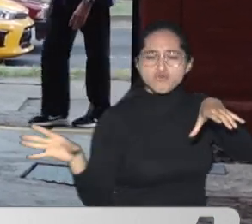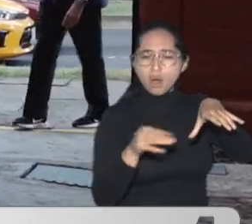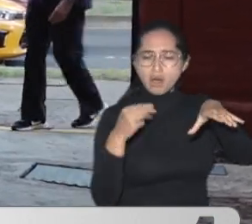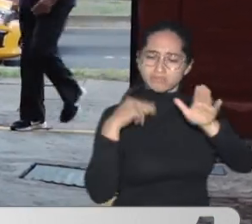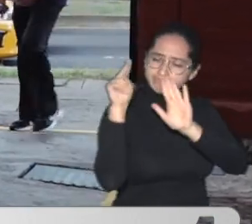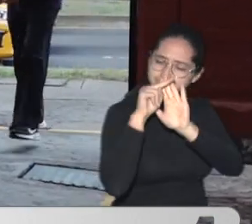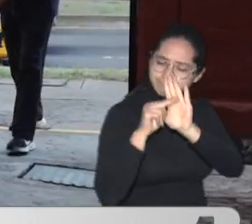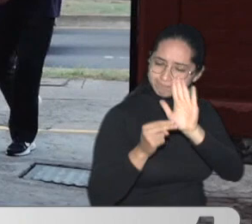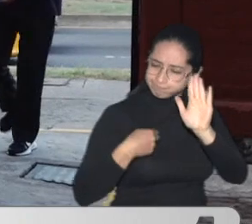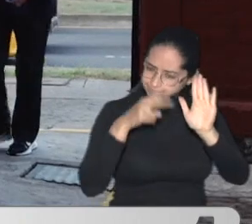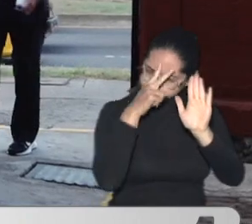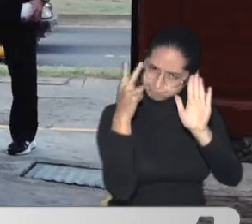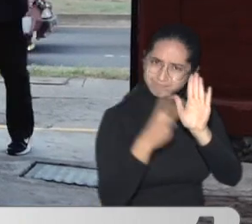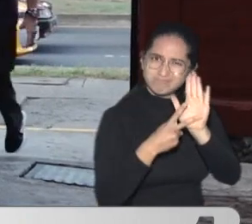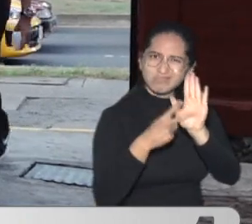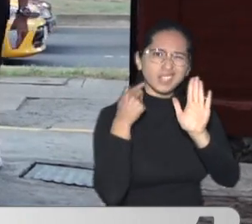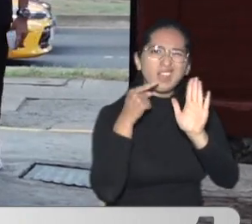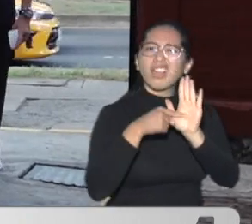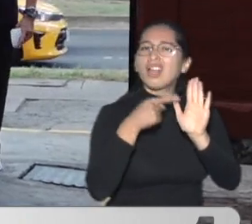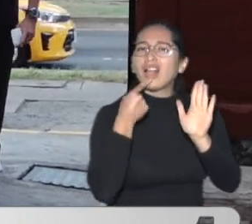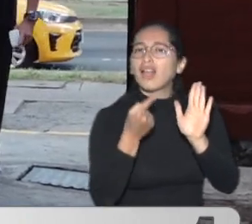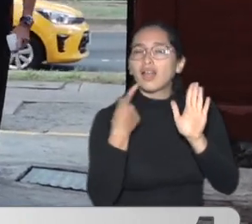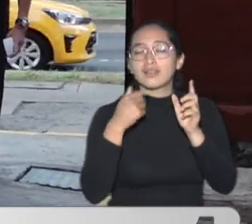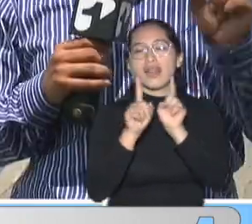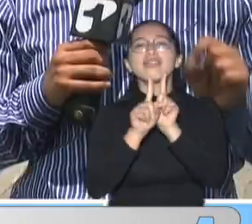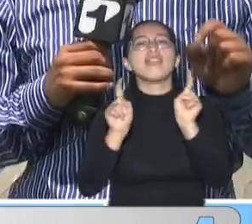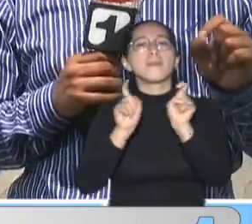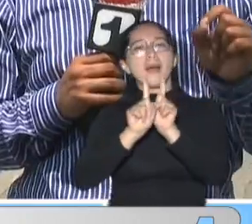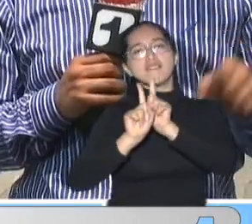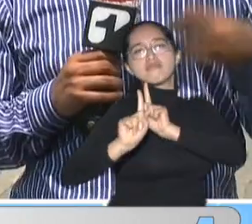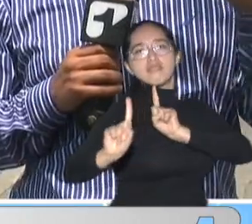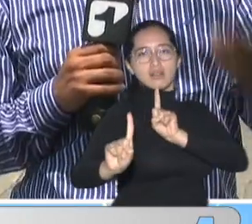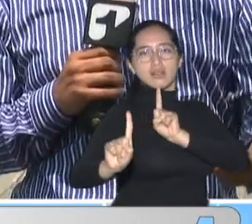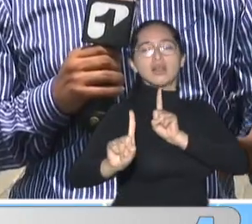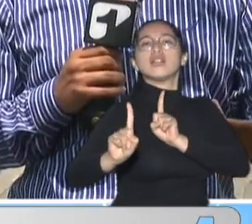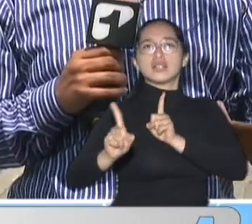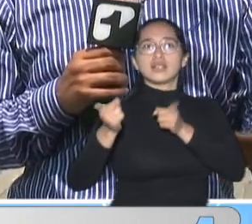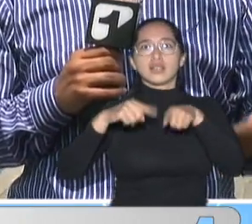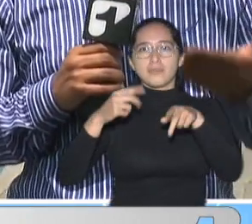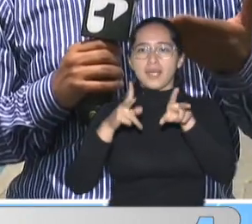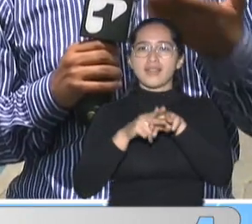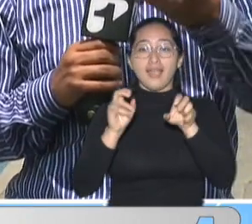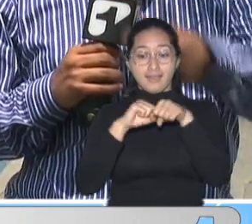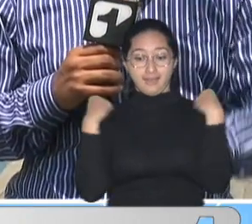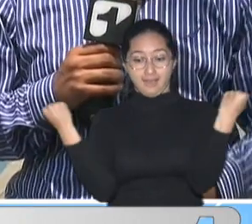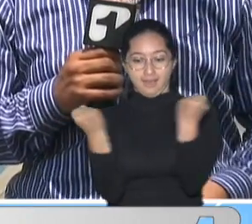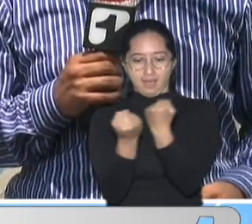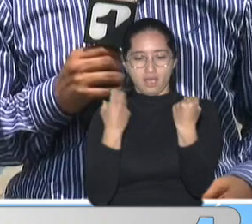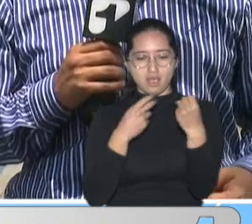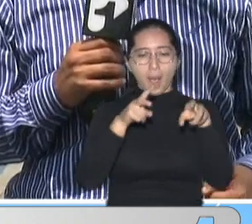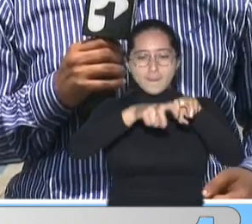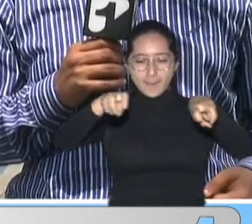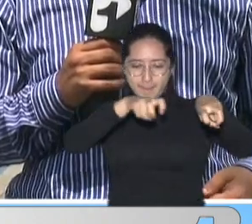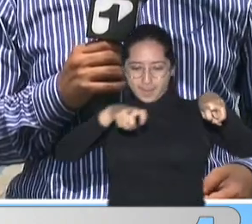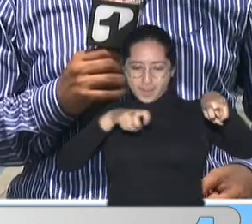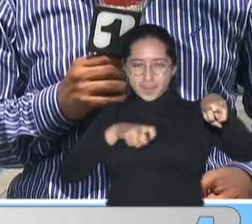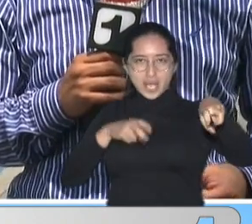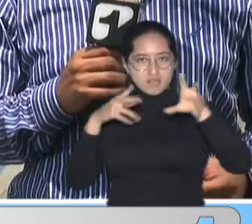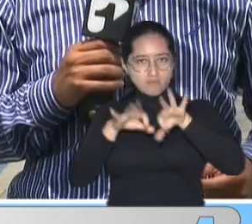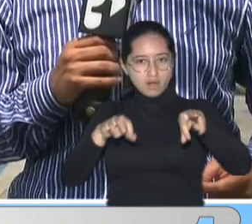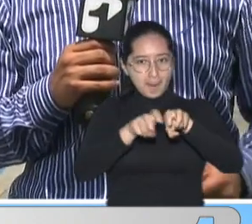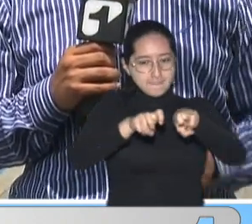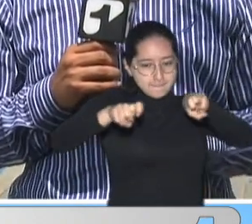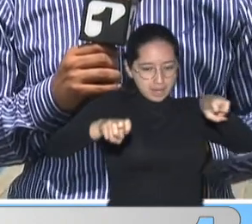Y que no sea Mucha en aglomeración En cada salón De clase El llamado principal Es para los padres De familia A